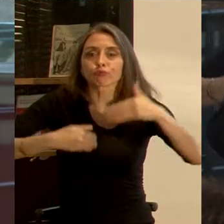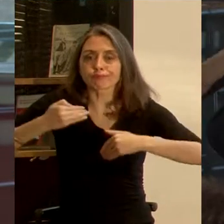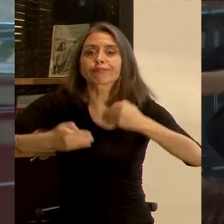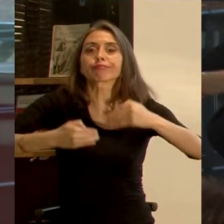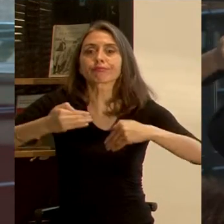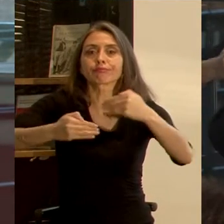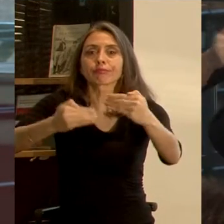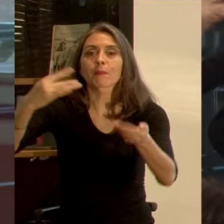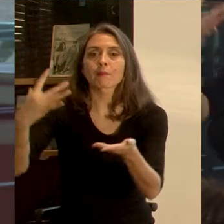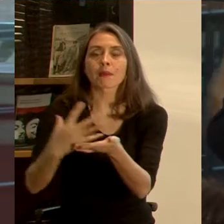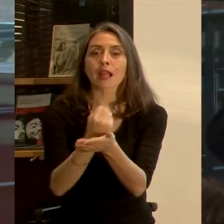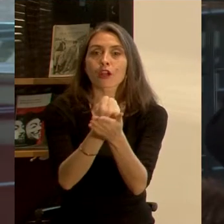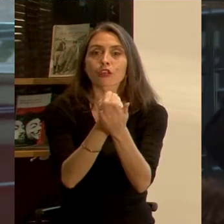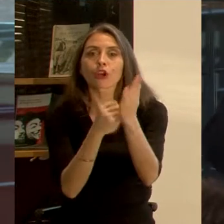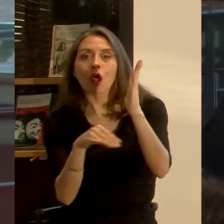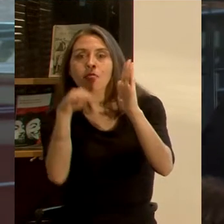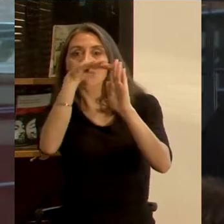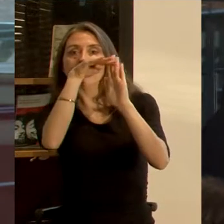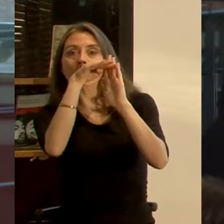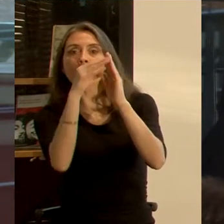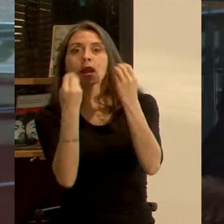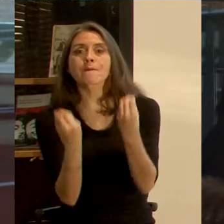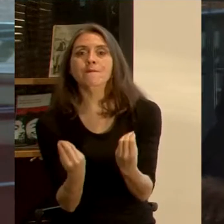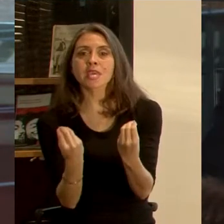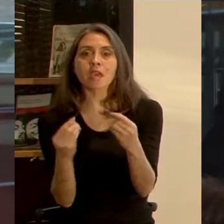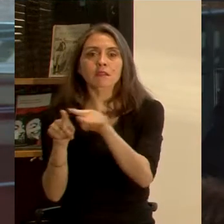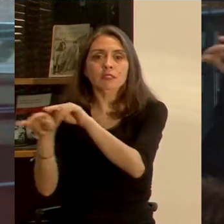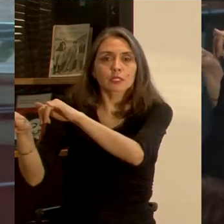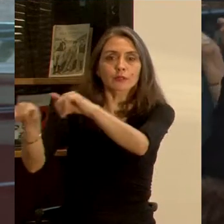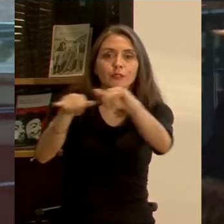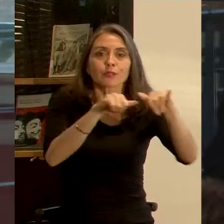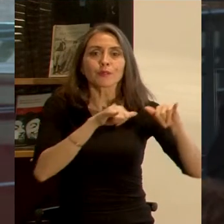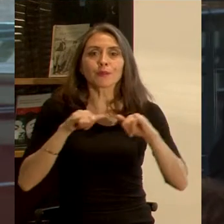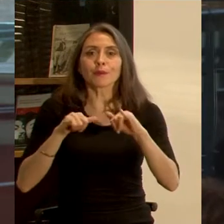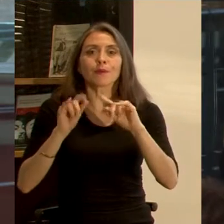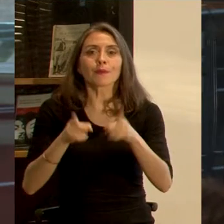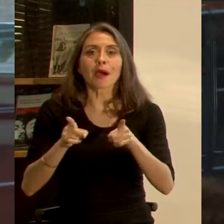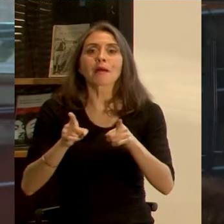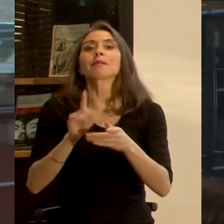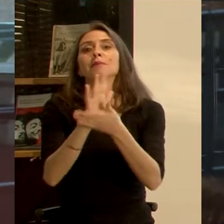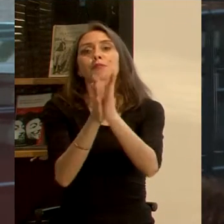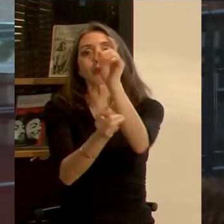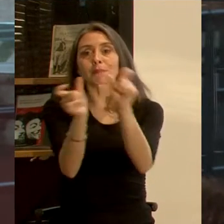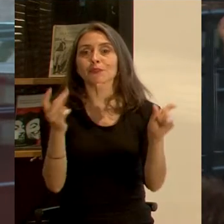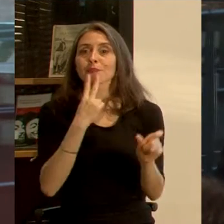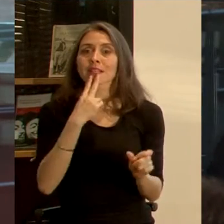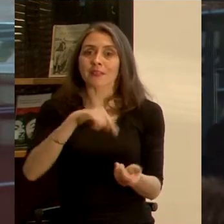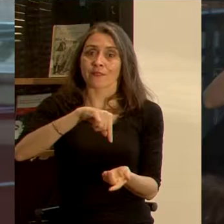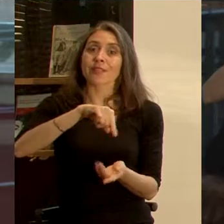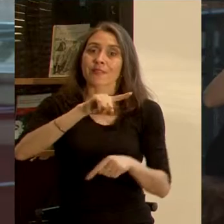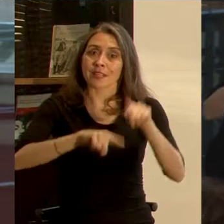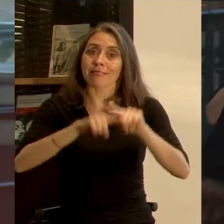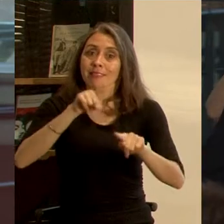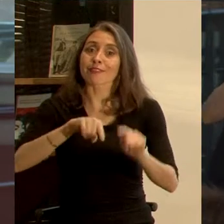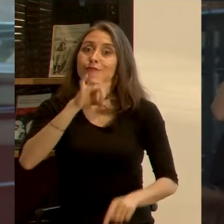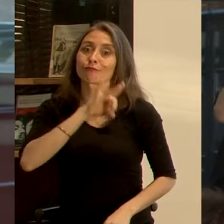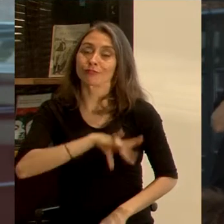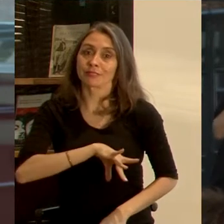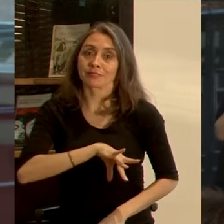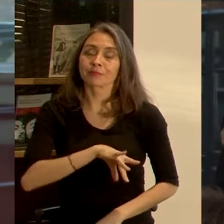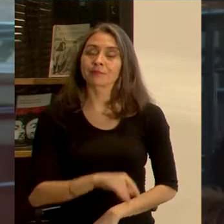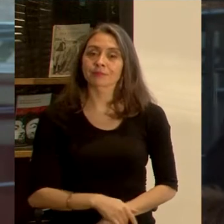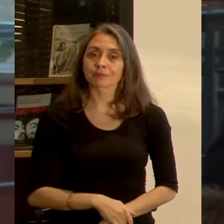para alcanzar estándares de bienestar equitativo para todos quienes habitan nuestro territorio. En este